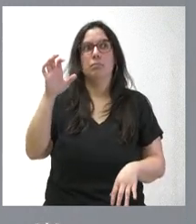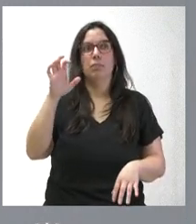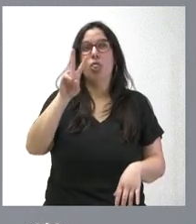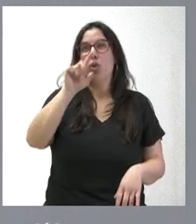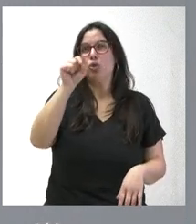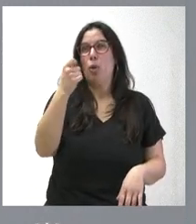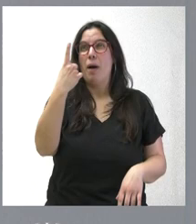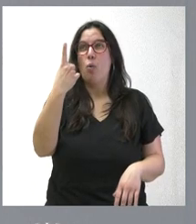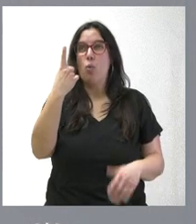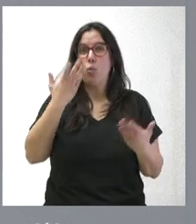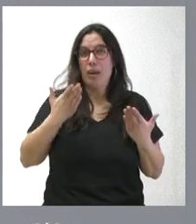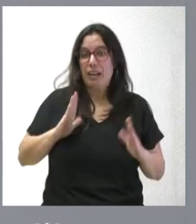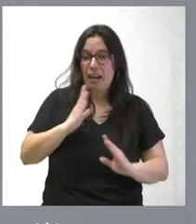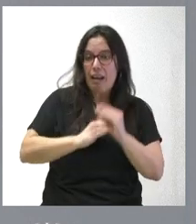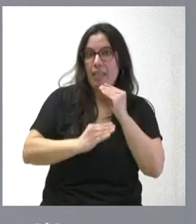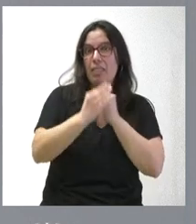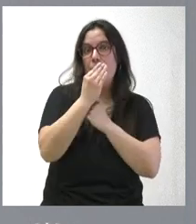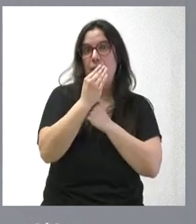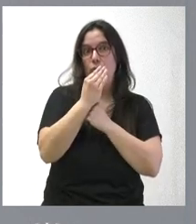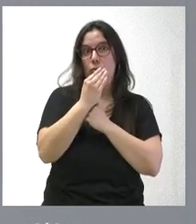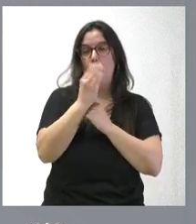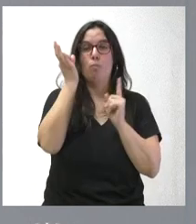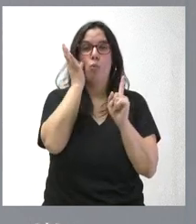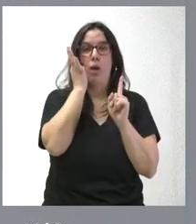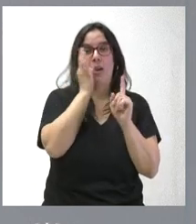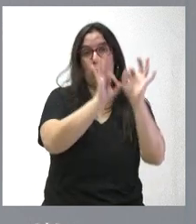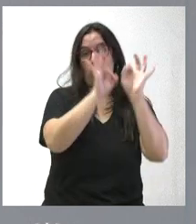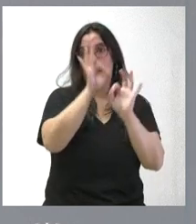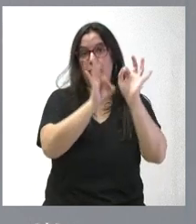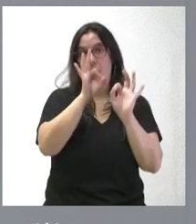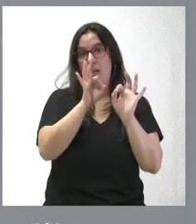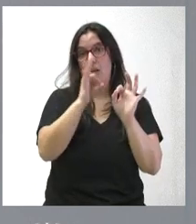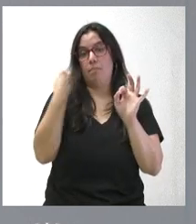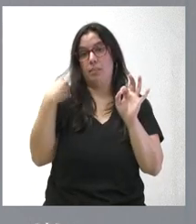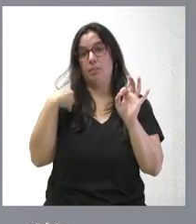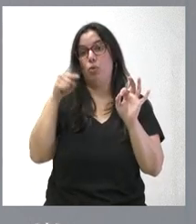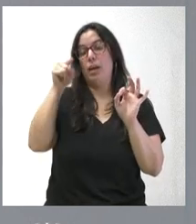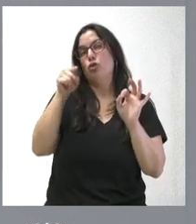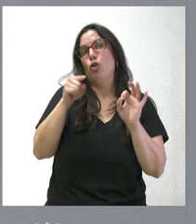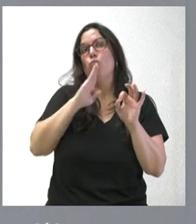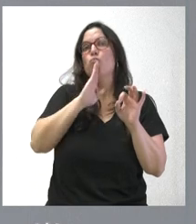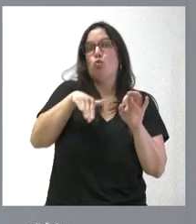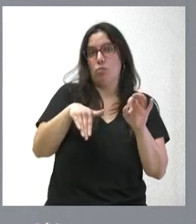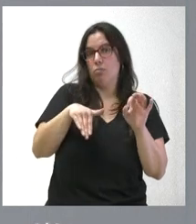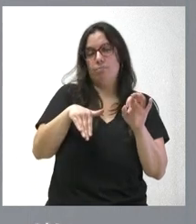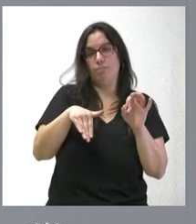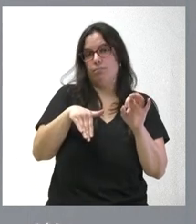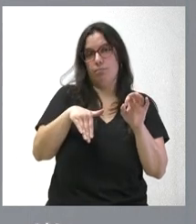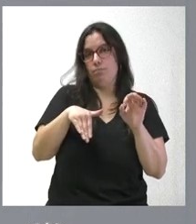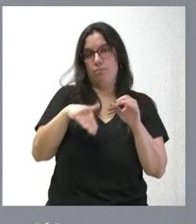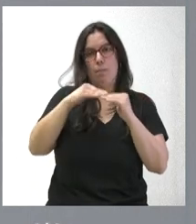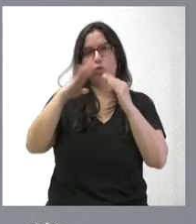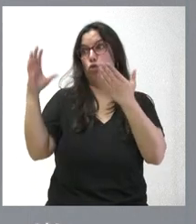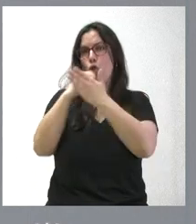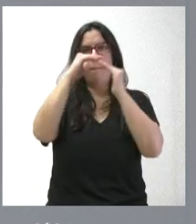,1 nacimientos por mujer, que es la tasa que se establece como ideal, como tasa de reposición. En el